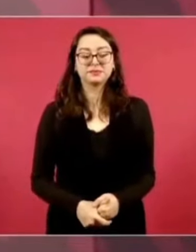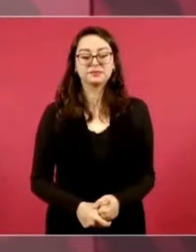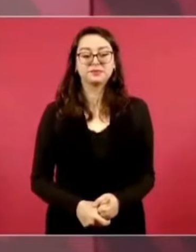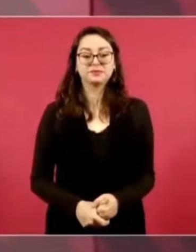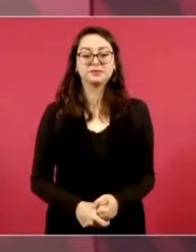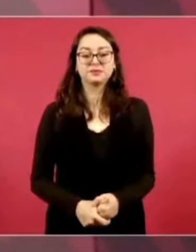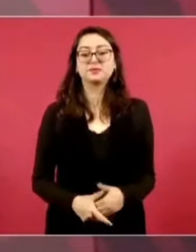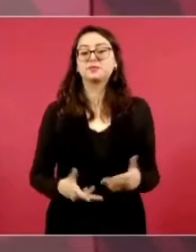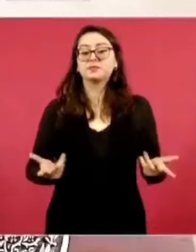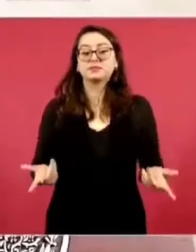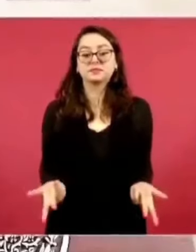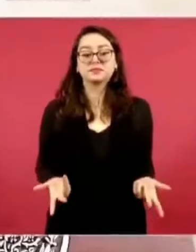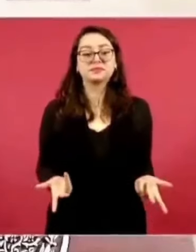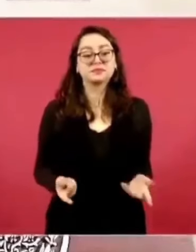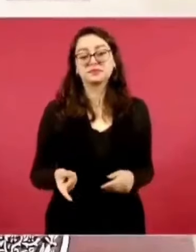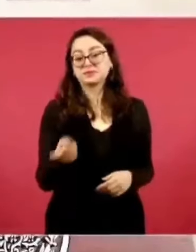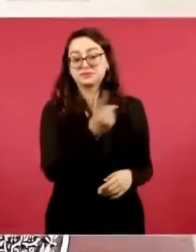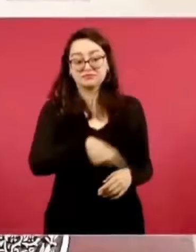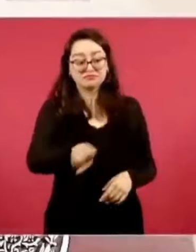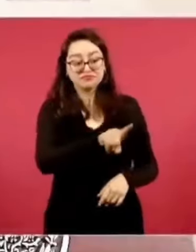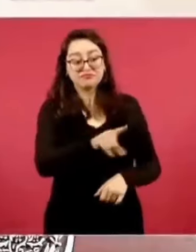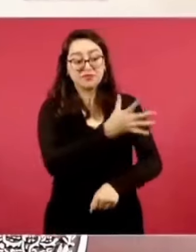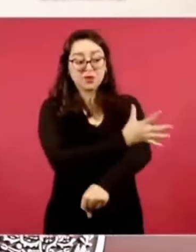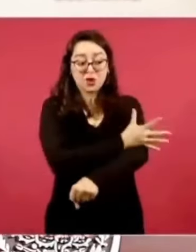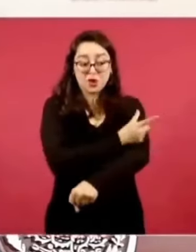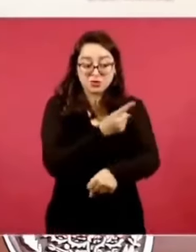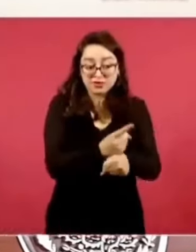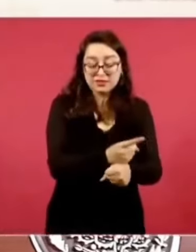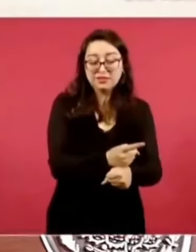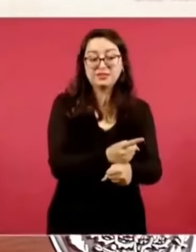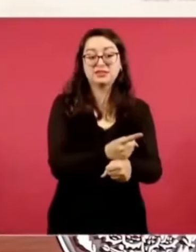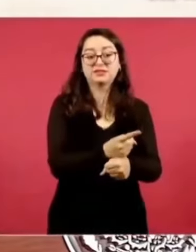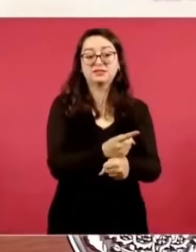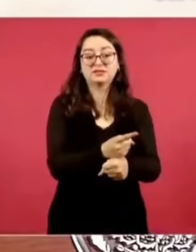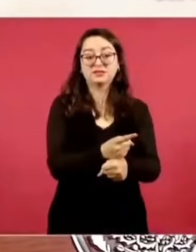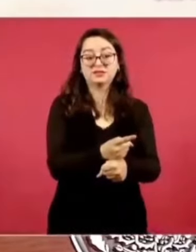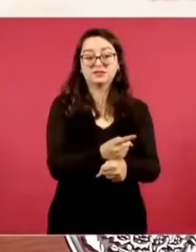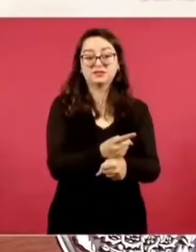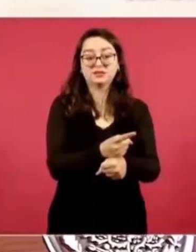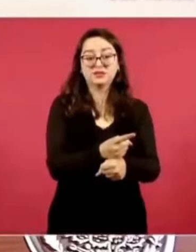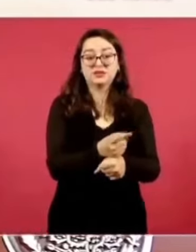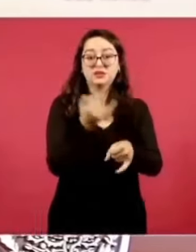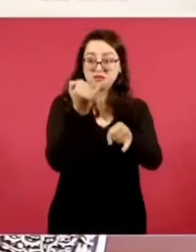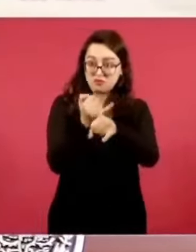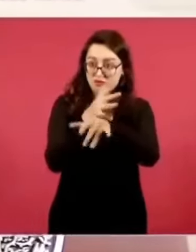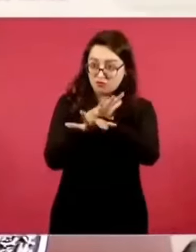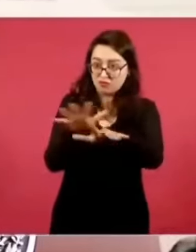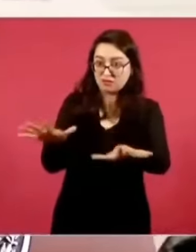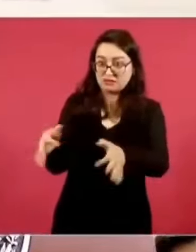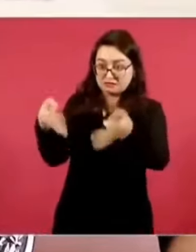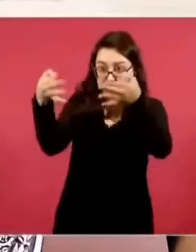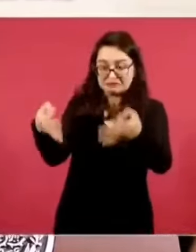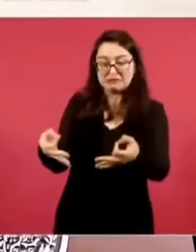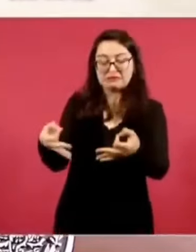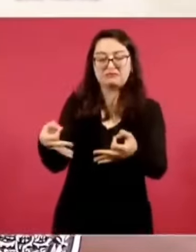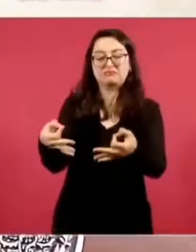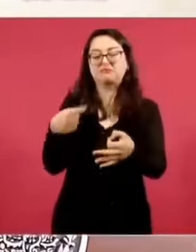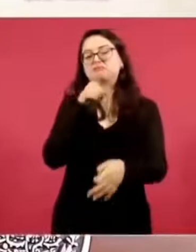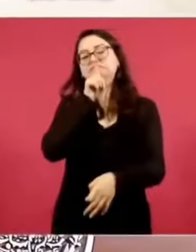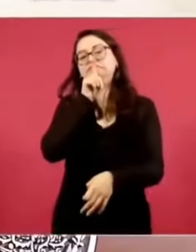porque no quieren dejar de recibir dinero.